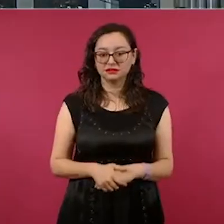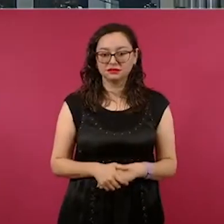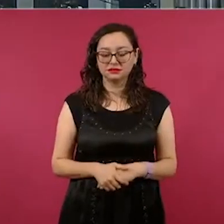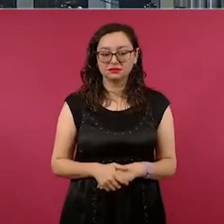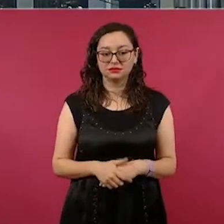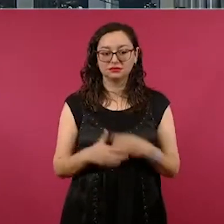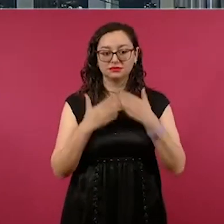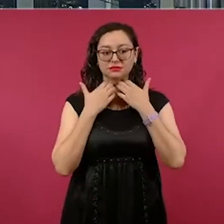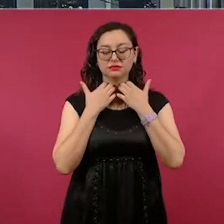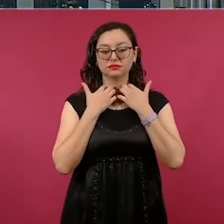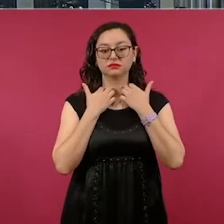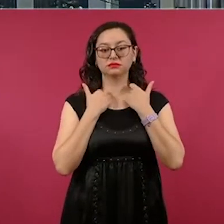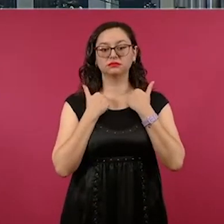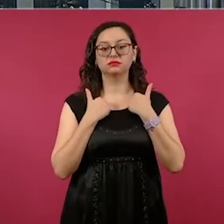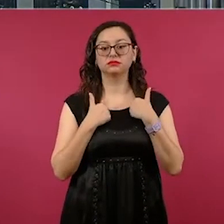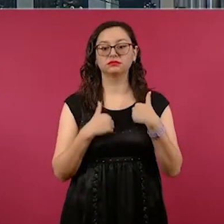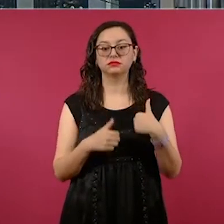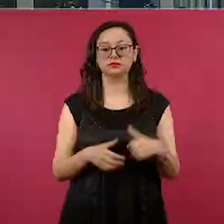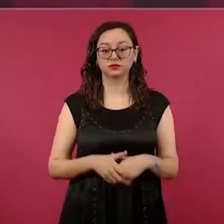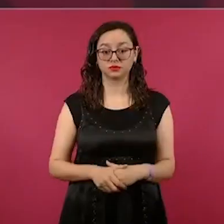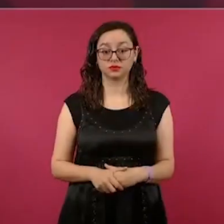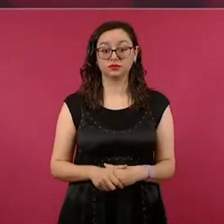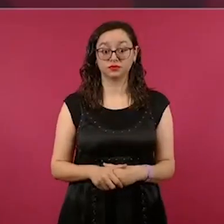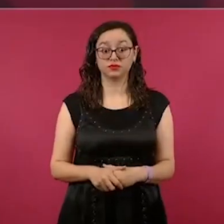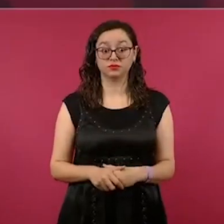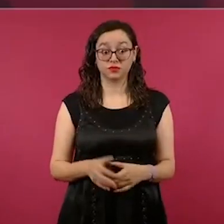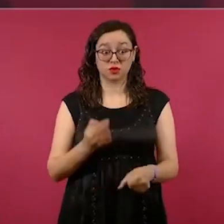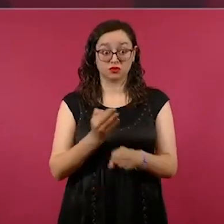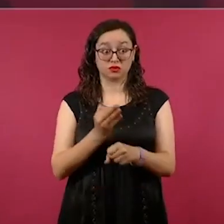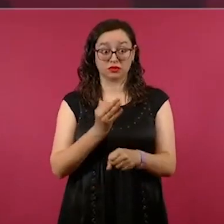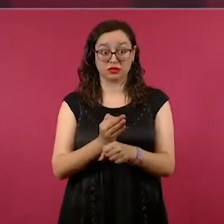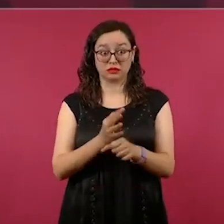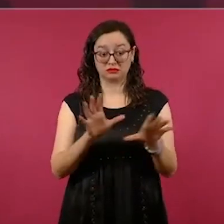pues esto fue una sacudida.